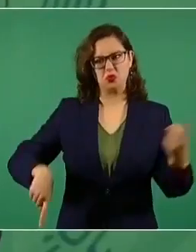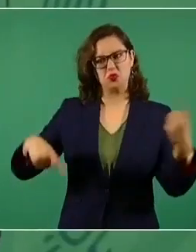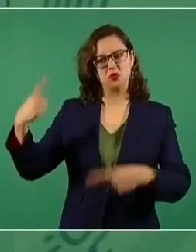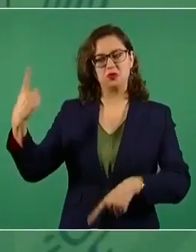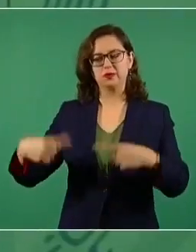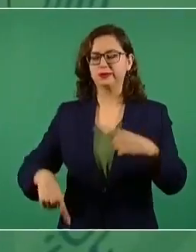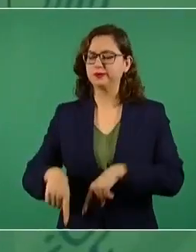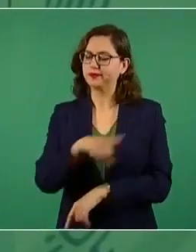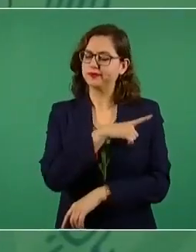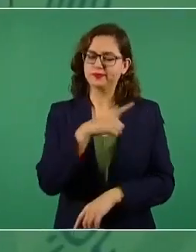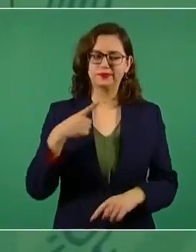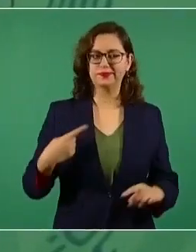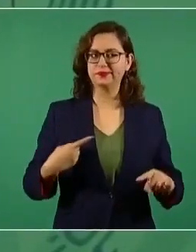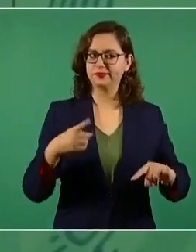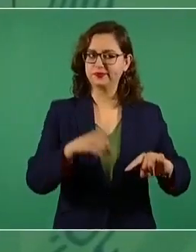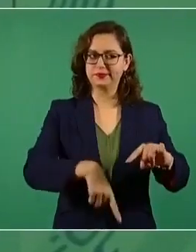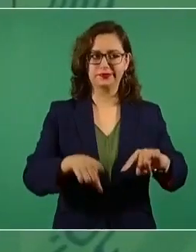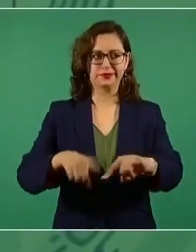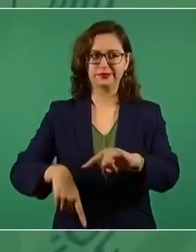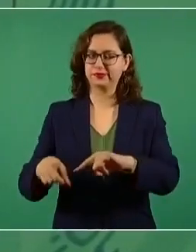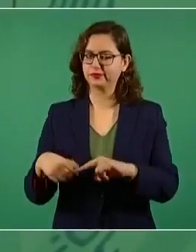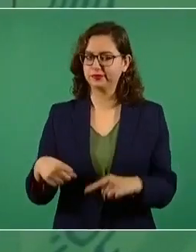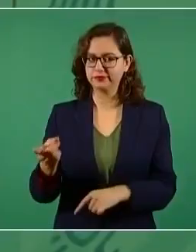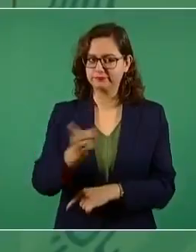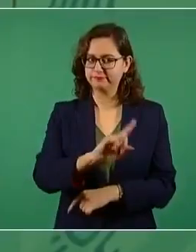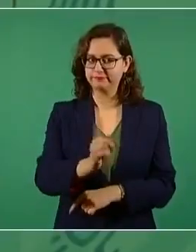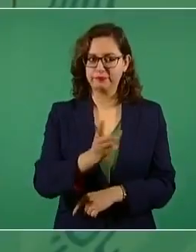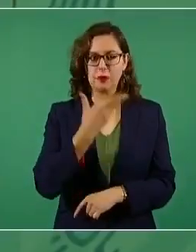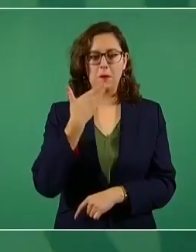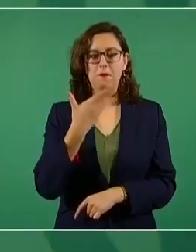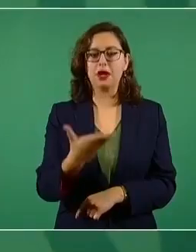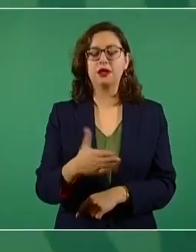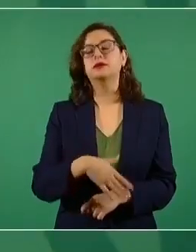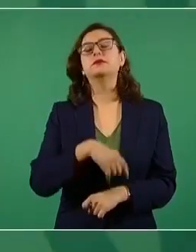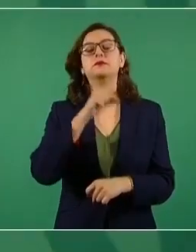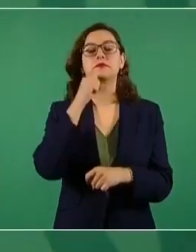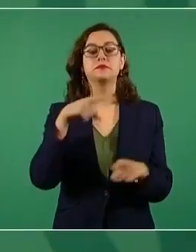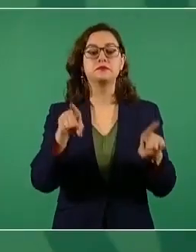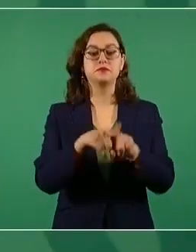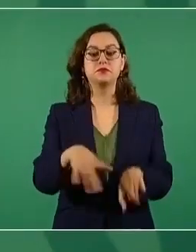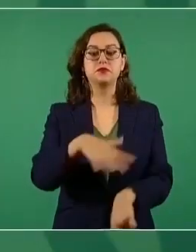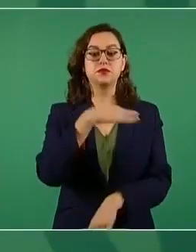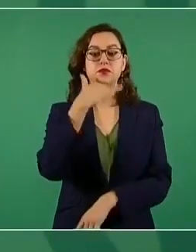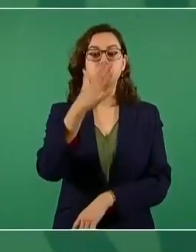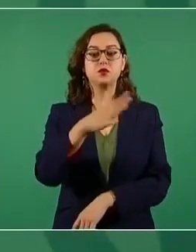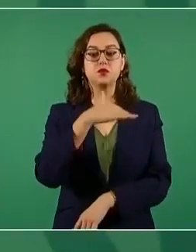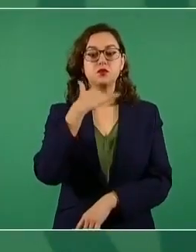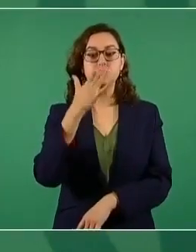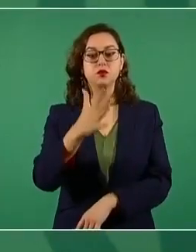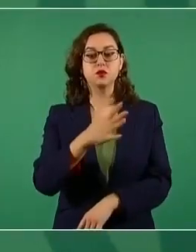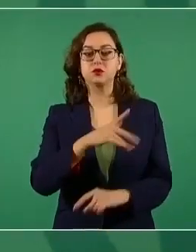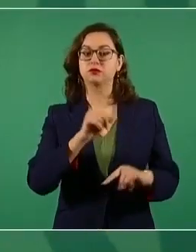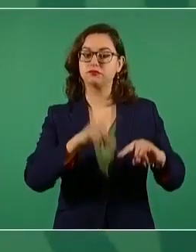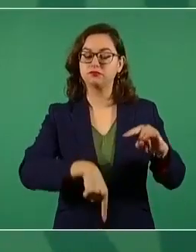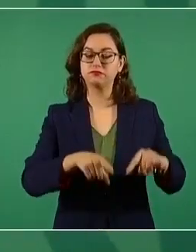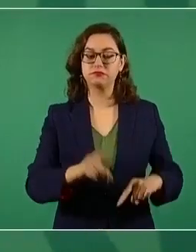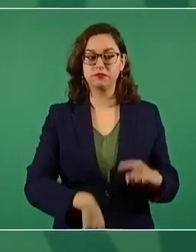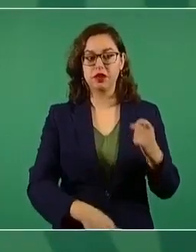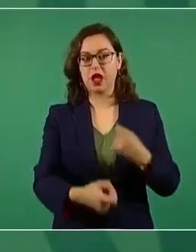el gobierno de corrupción y de ineficiencias.